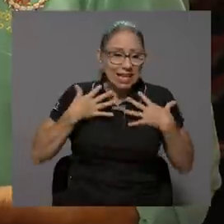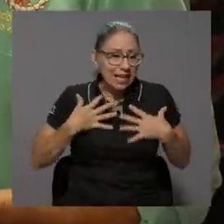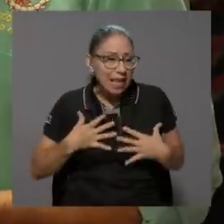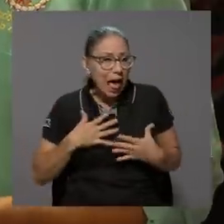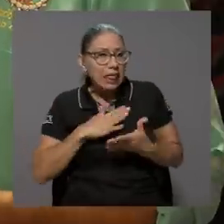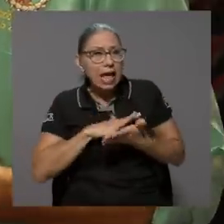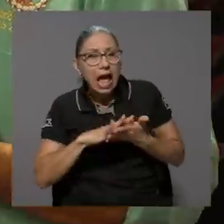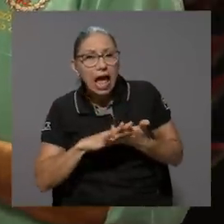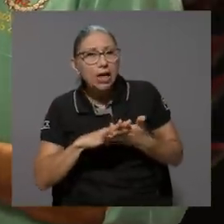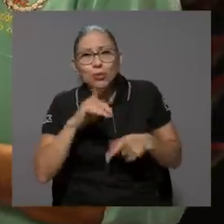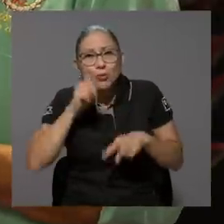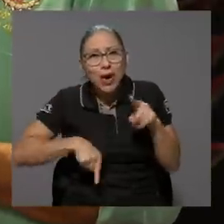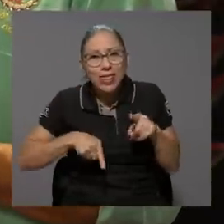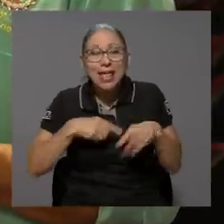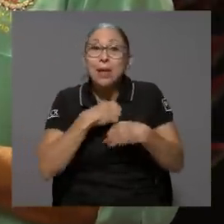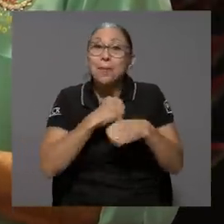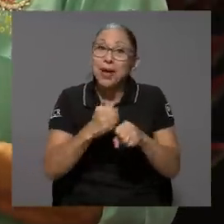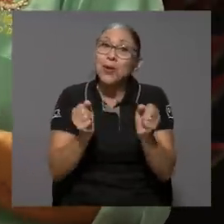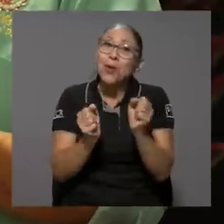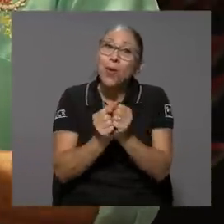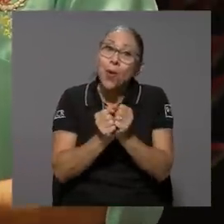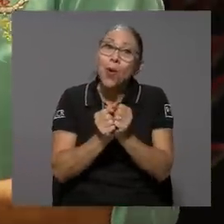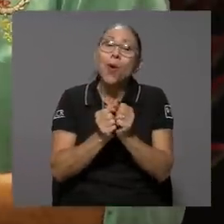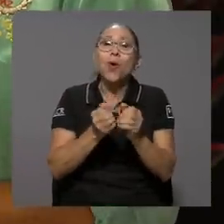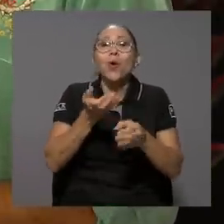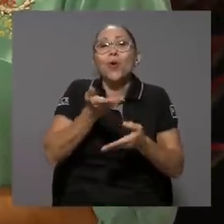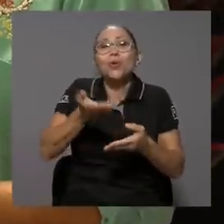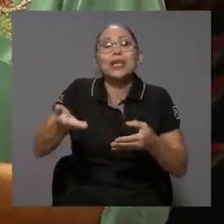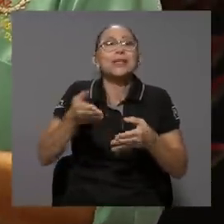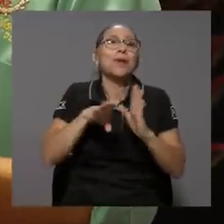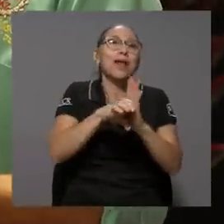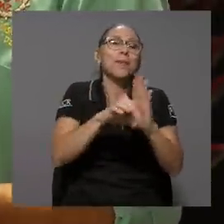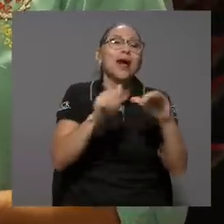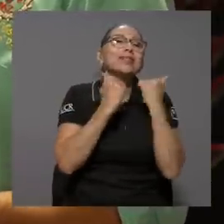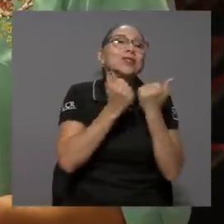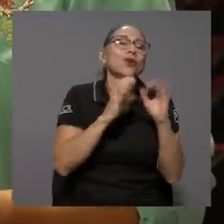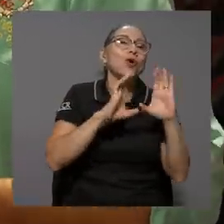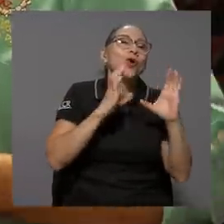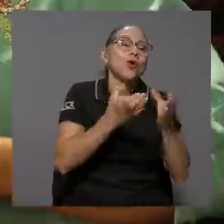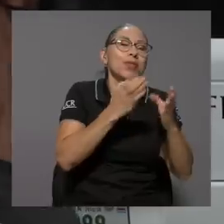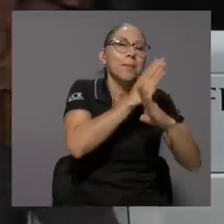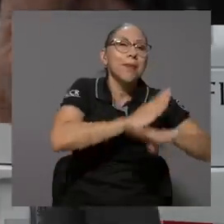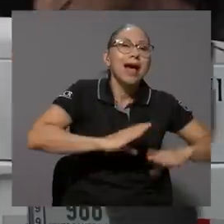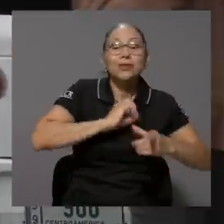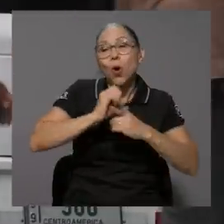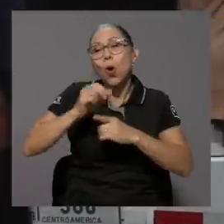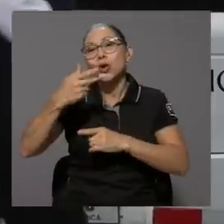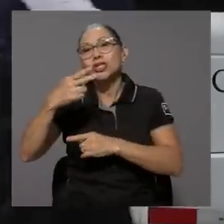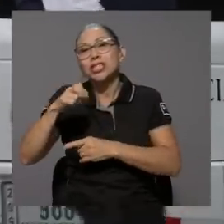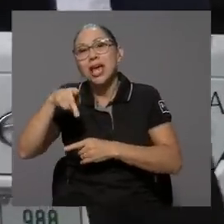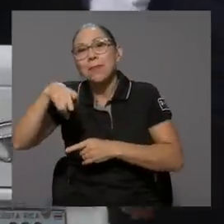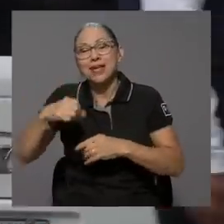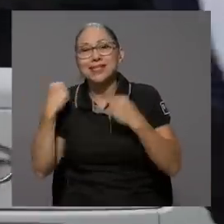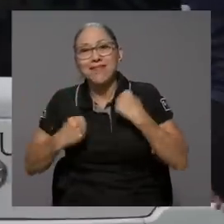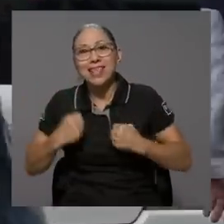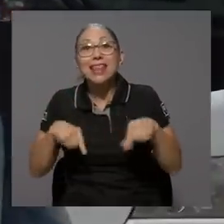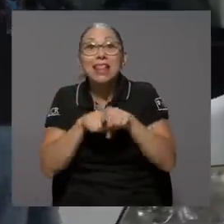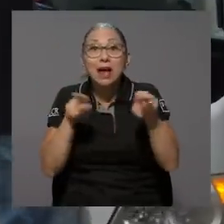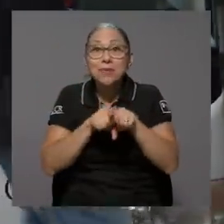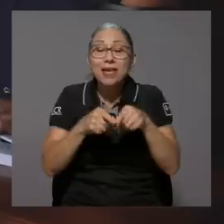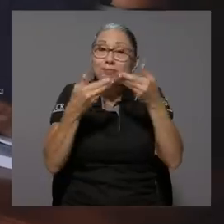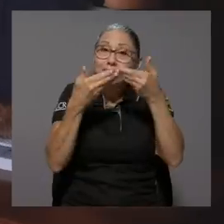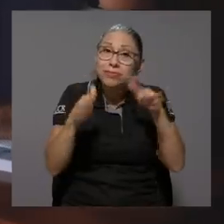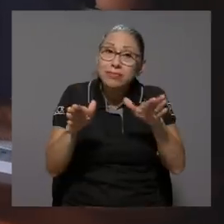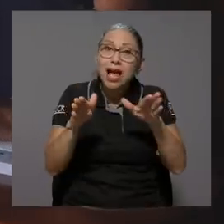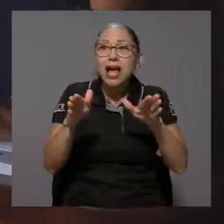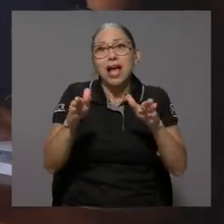no les permite. Pero con obras como la Asociación Misionera Club de Paz, Chepe Cebaña, y sobre todo con la disponibilidad de las